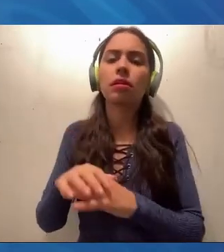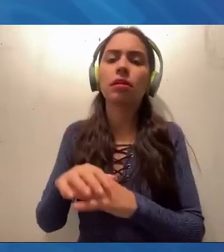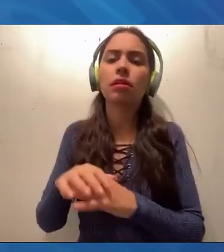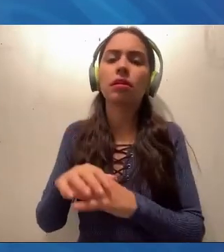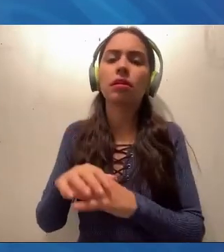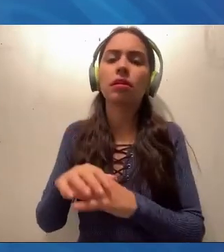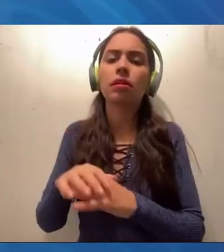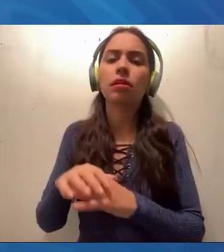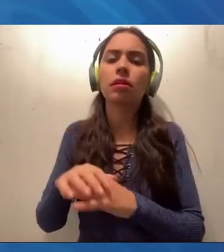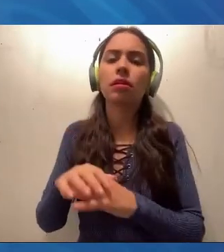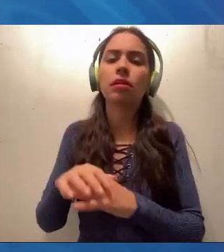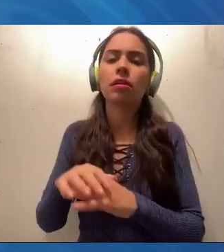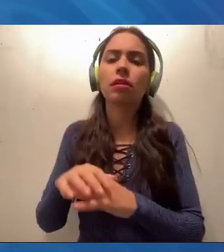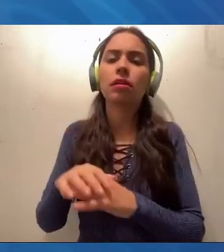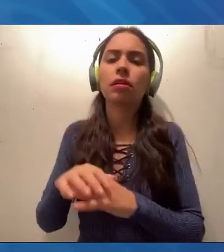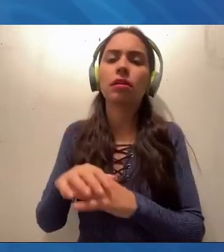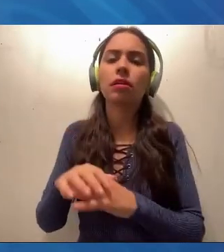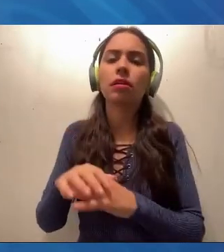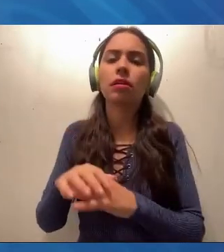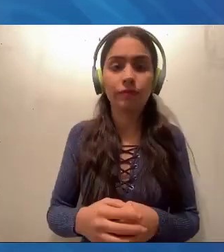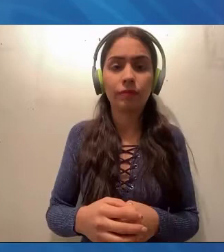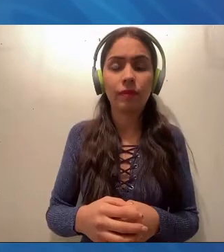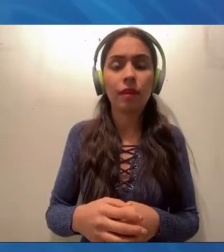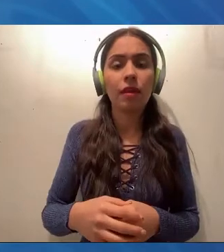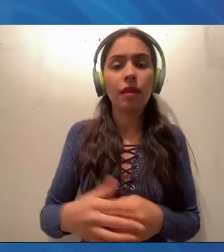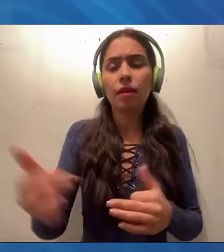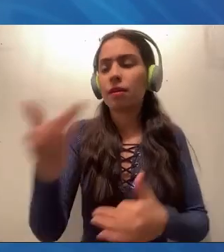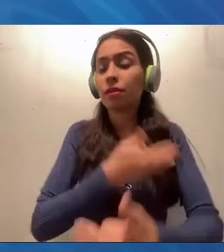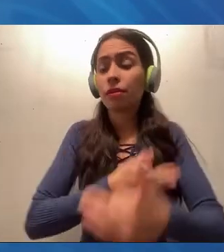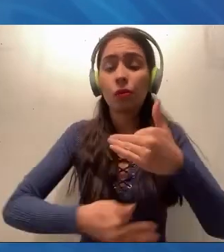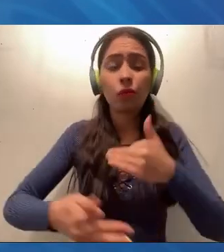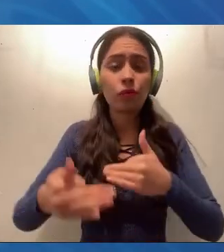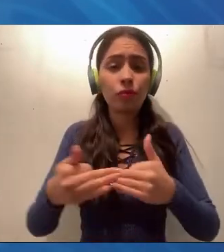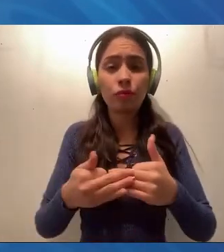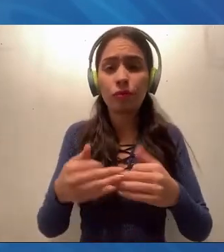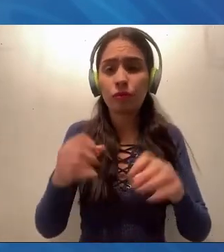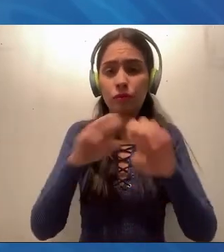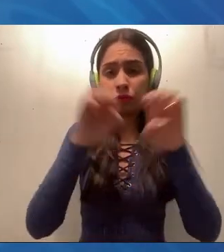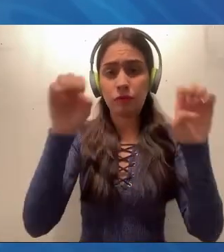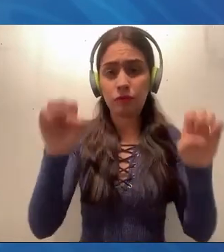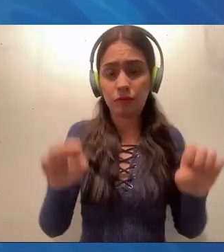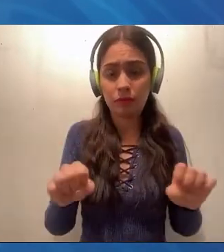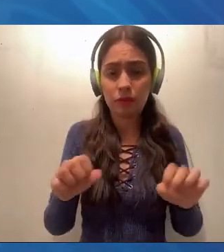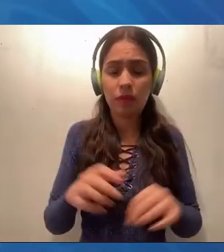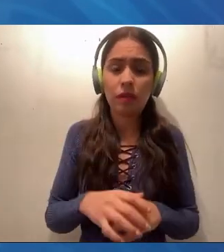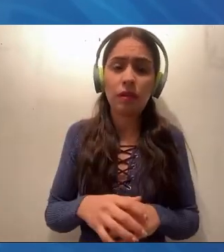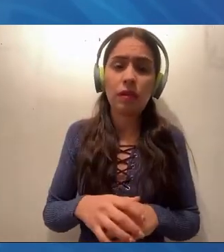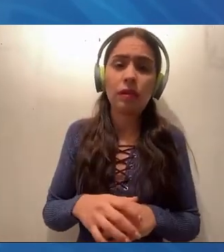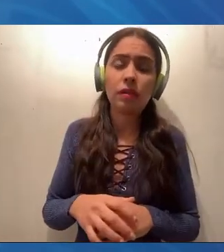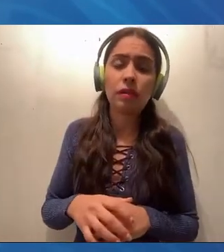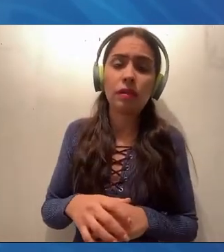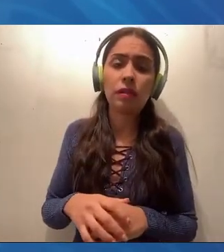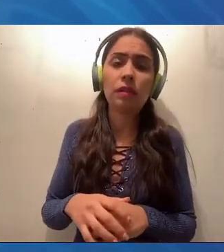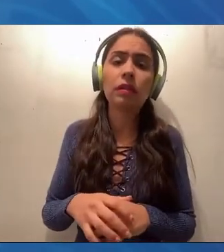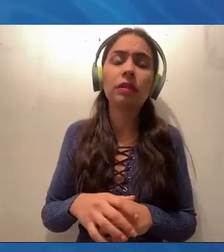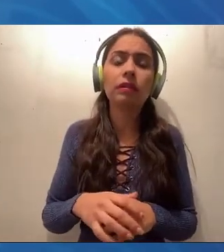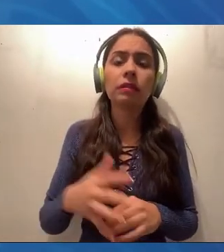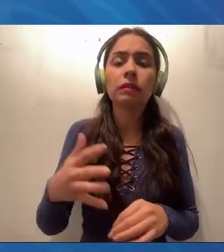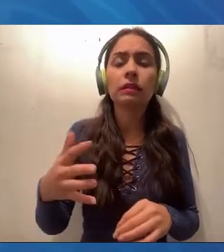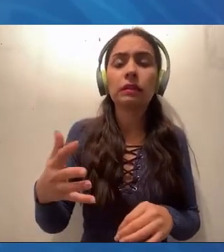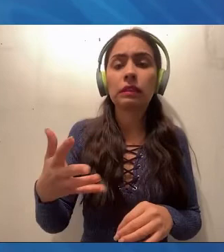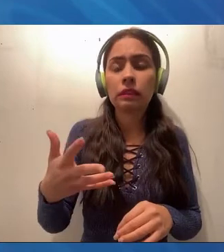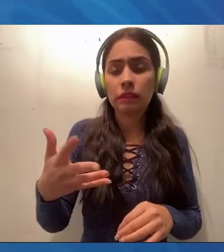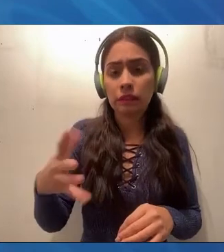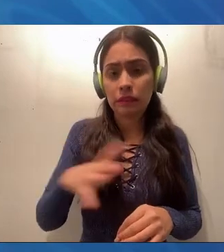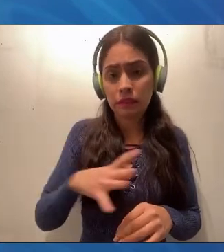todo este sistema llega y tiene un cerebro, digámoslo así, tiene un centro de control en donde se opera, que es lo que hoy